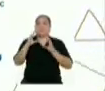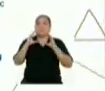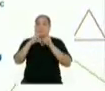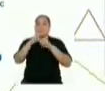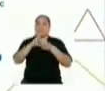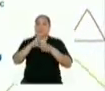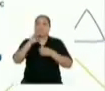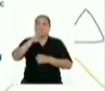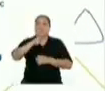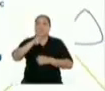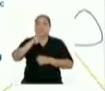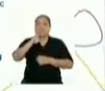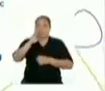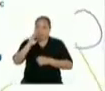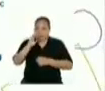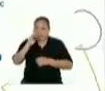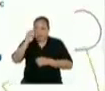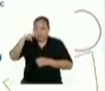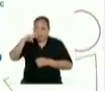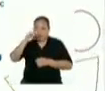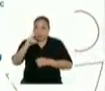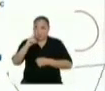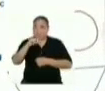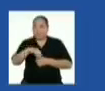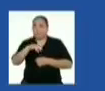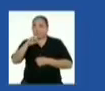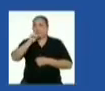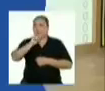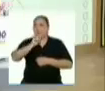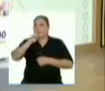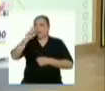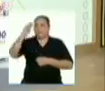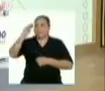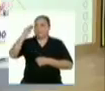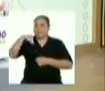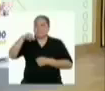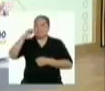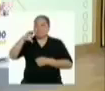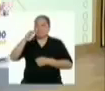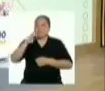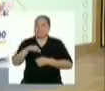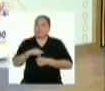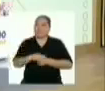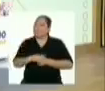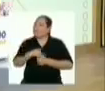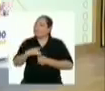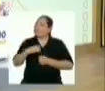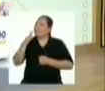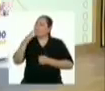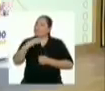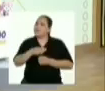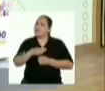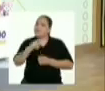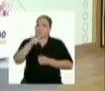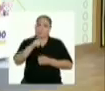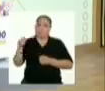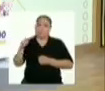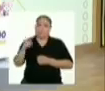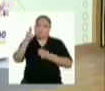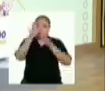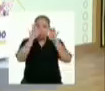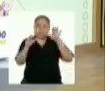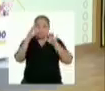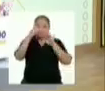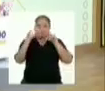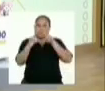BNDM y el cuadrado AMCN. Profesora, si las caras del octaedro son polígonos